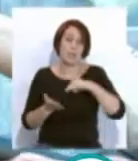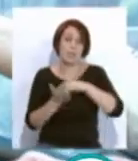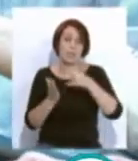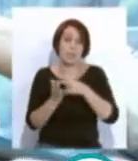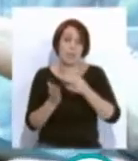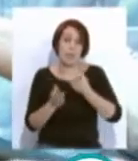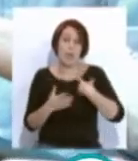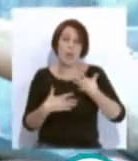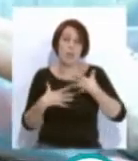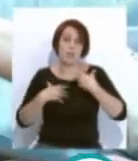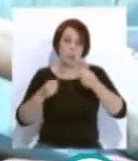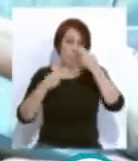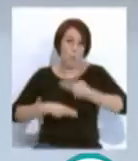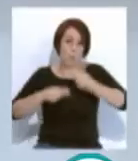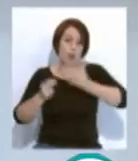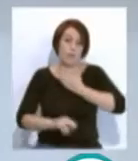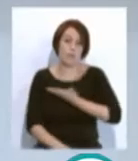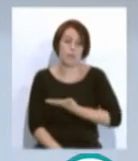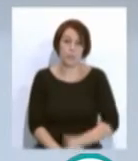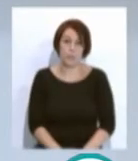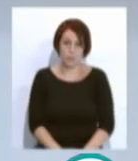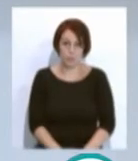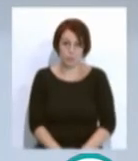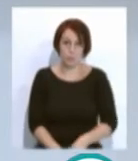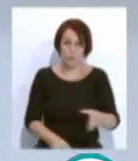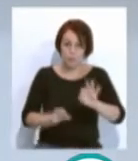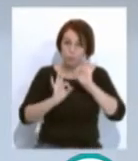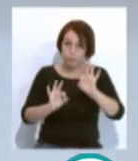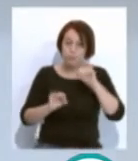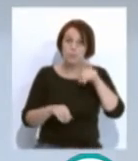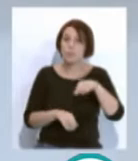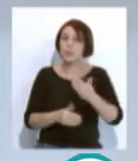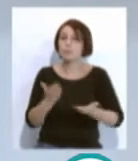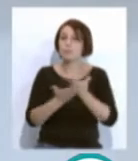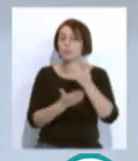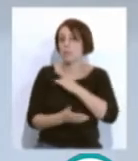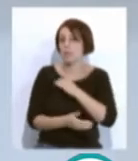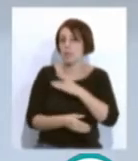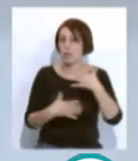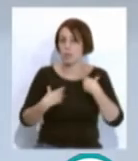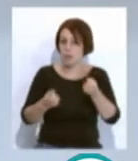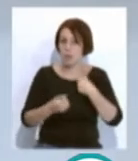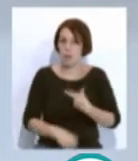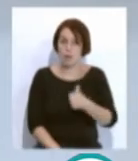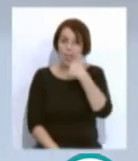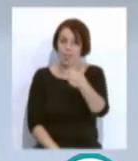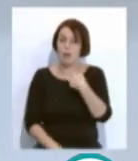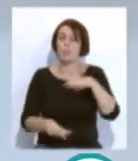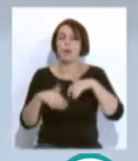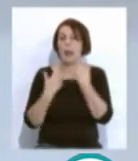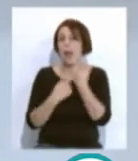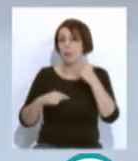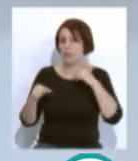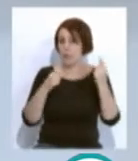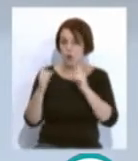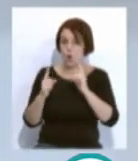de salud pública. Y precisamente sobre estas demandas de los sindicatos sanitarios se ha pronunciado el parlamentario del